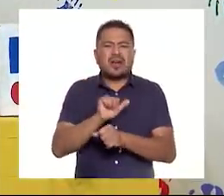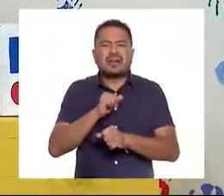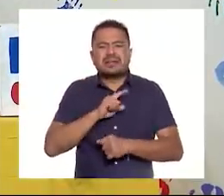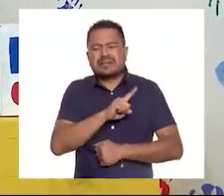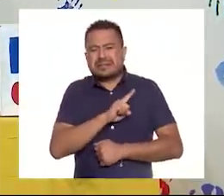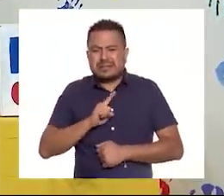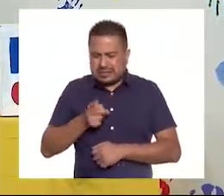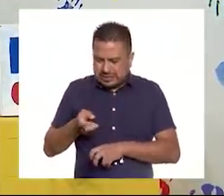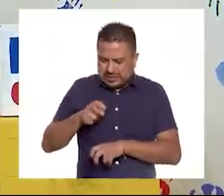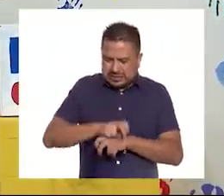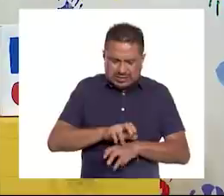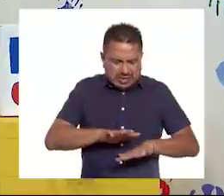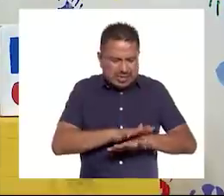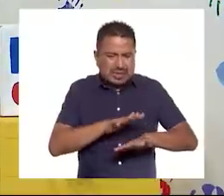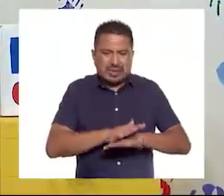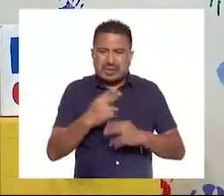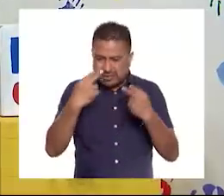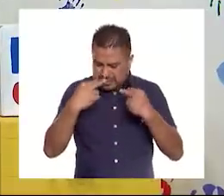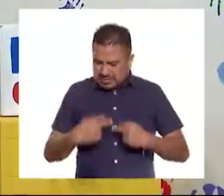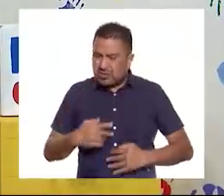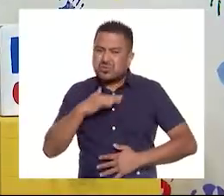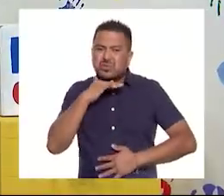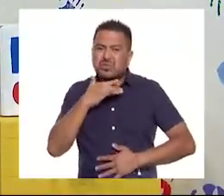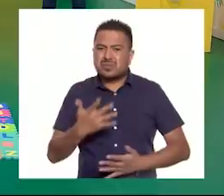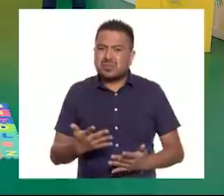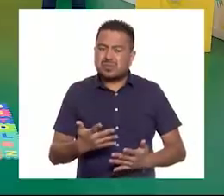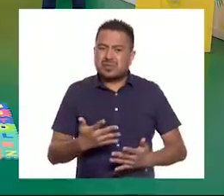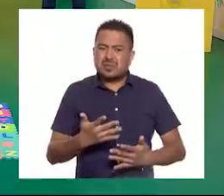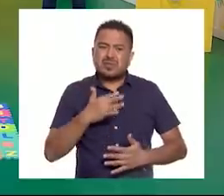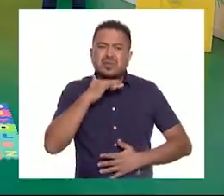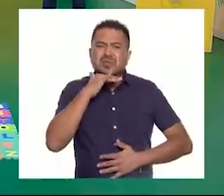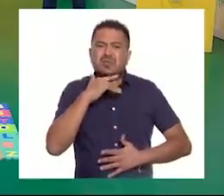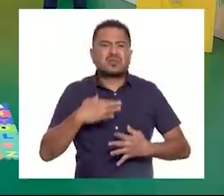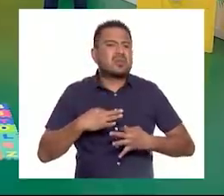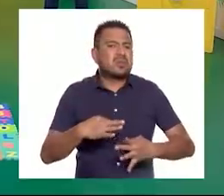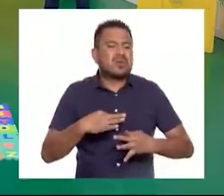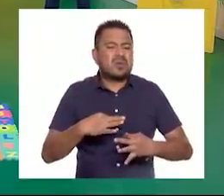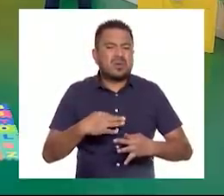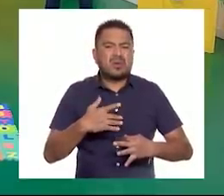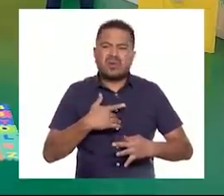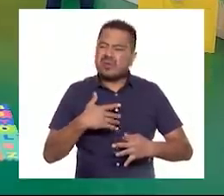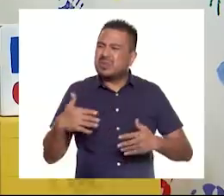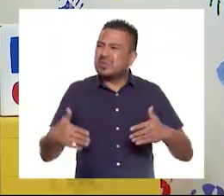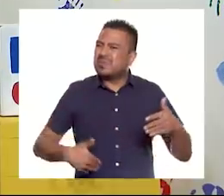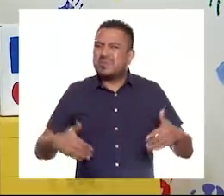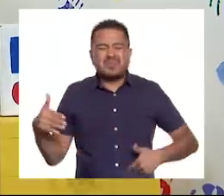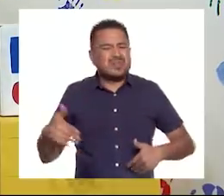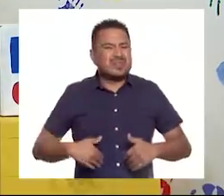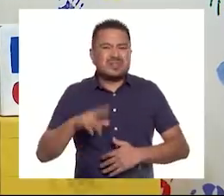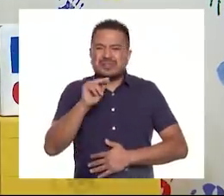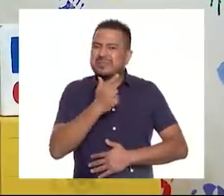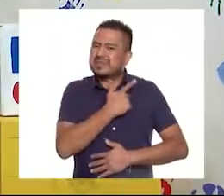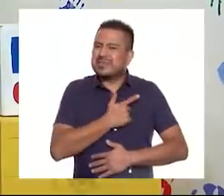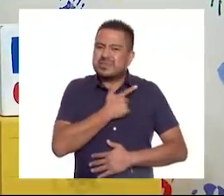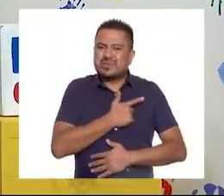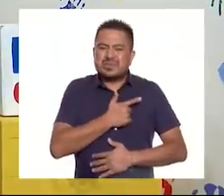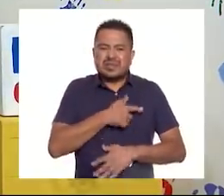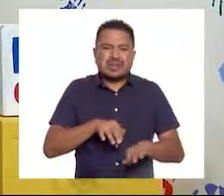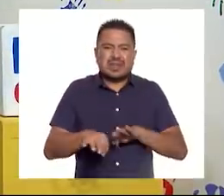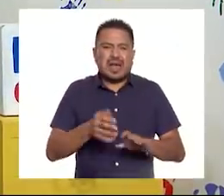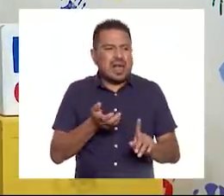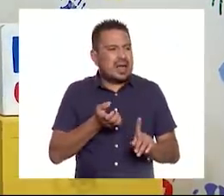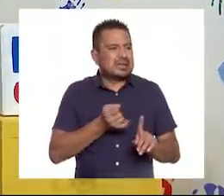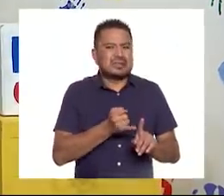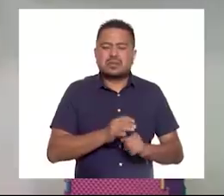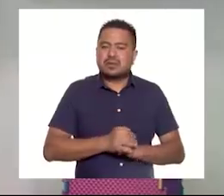bajar para cambiarle bien. ¿Ve? ¿Ya viste? Me ensucié la ropa y estoy súper incómodo. No me gusta trabajar así, Mariana. No me